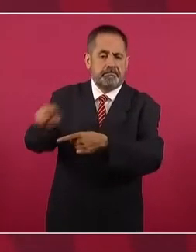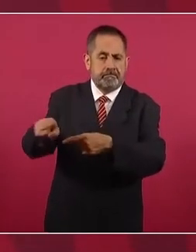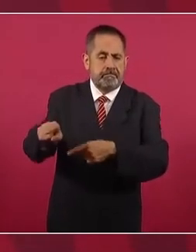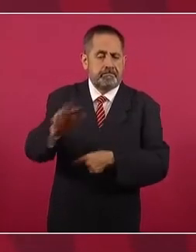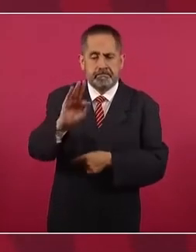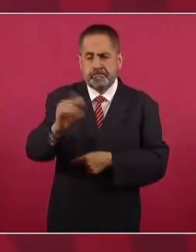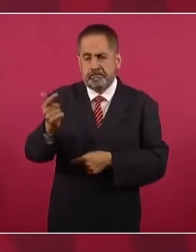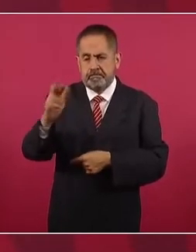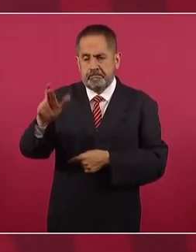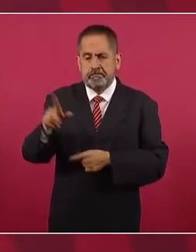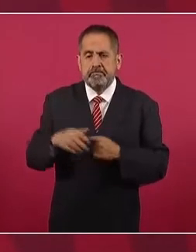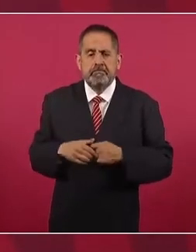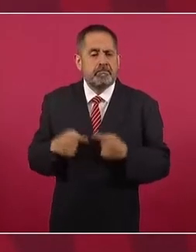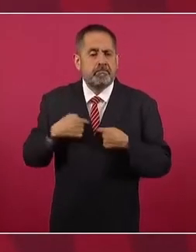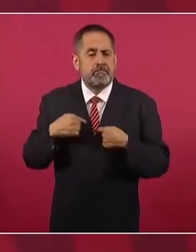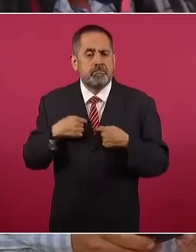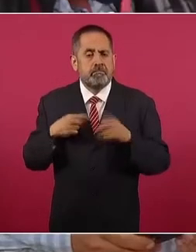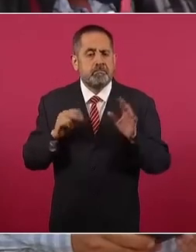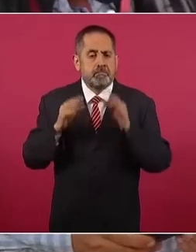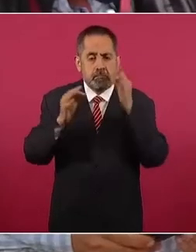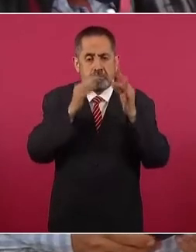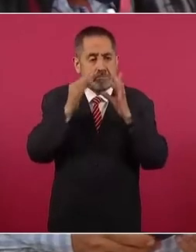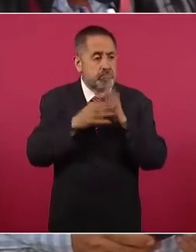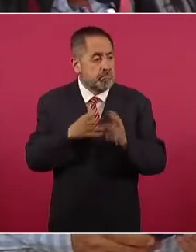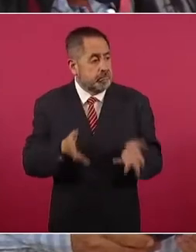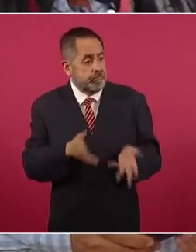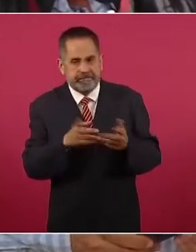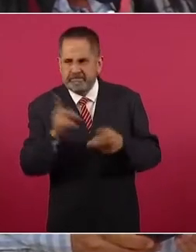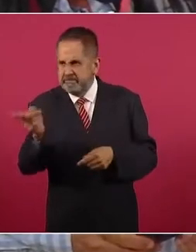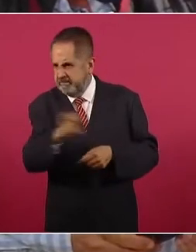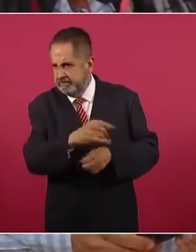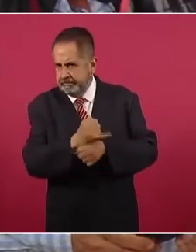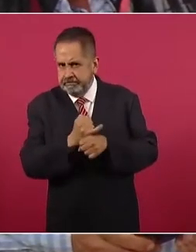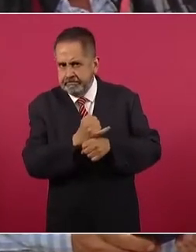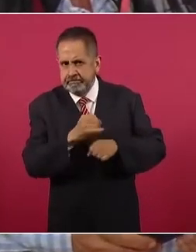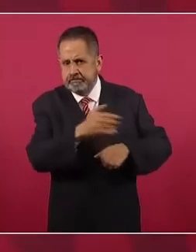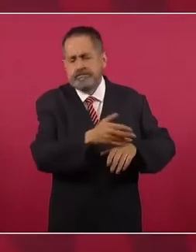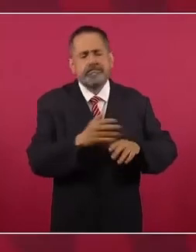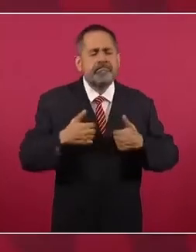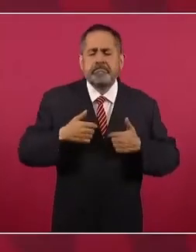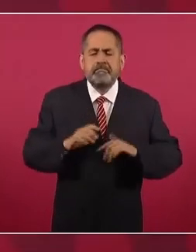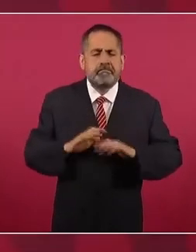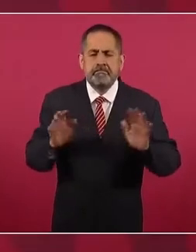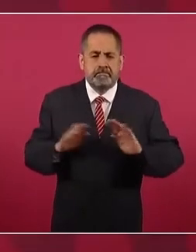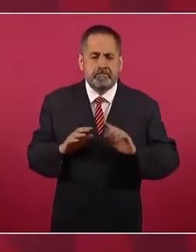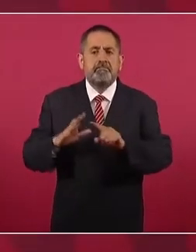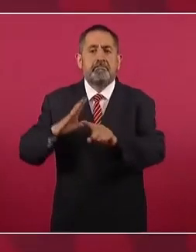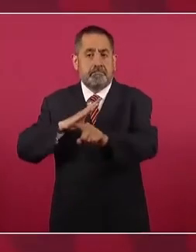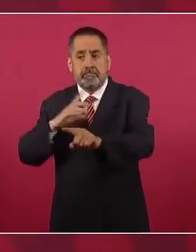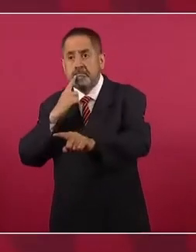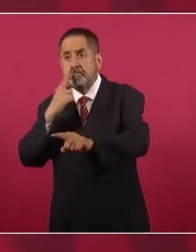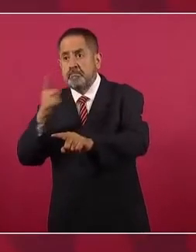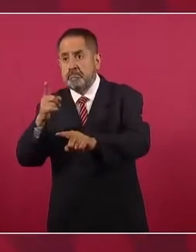yo no estoy promoviendo esas denuncias. Existen,